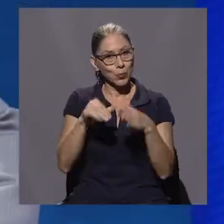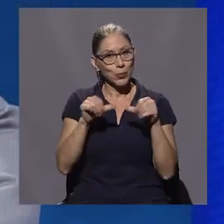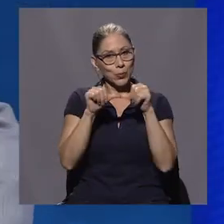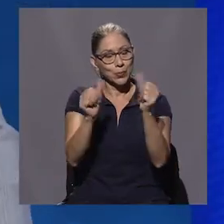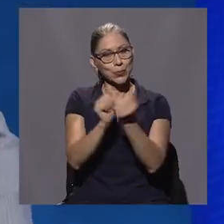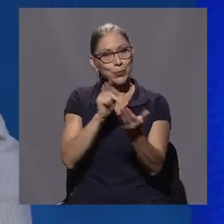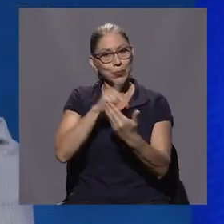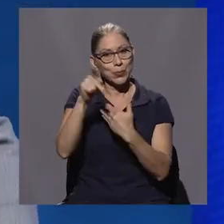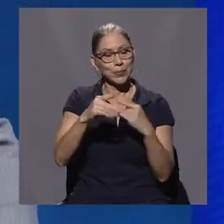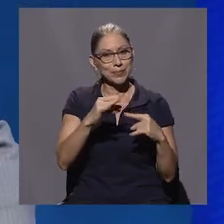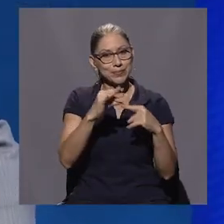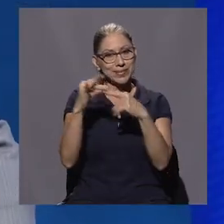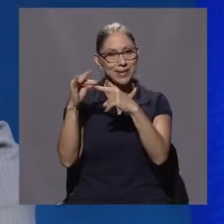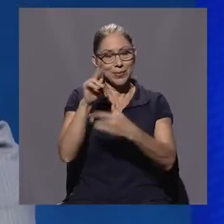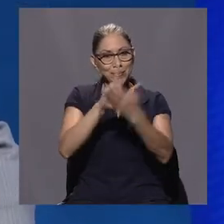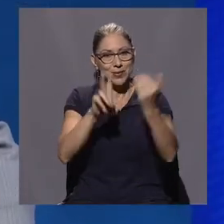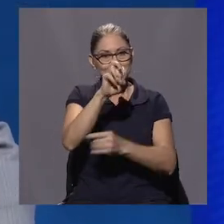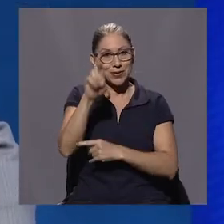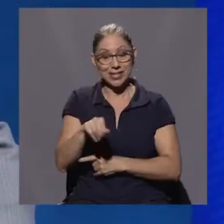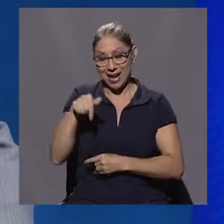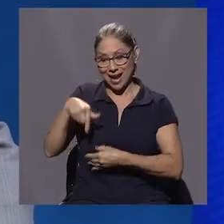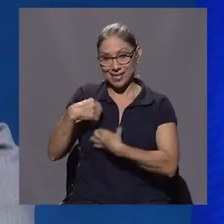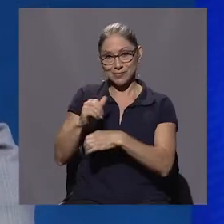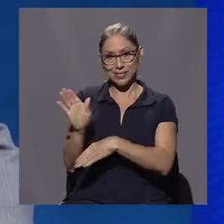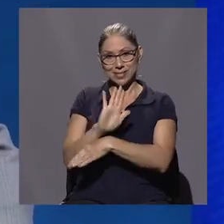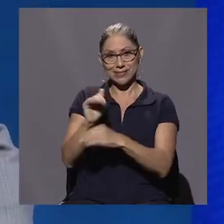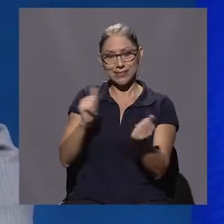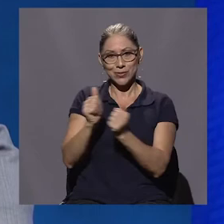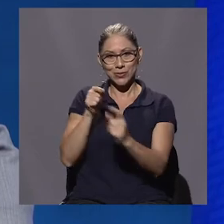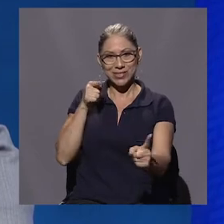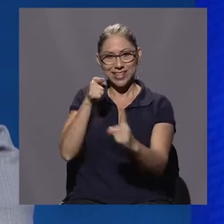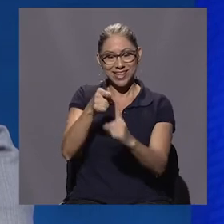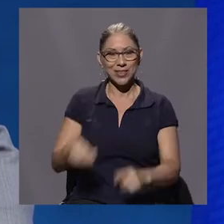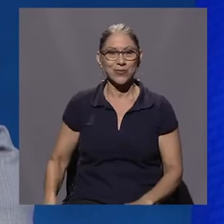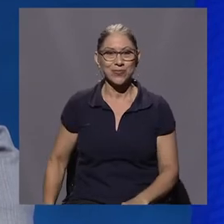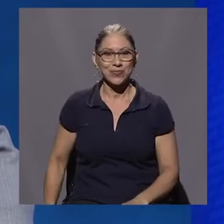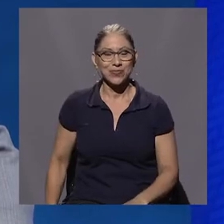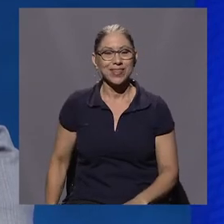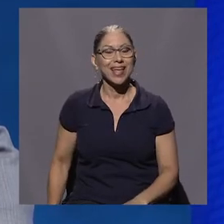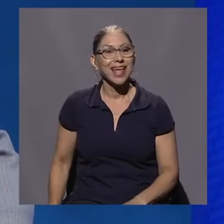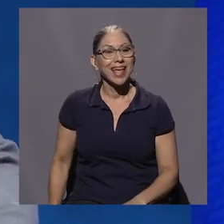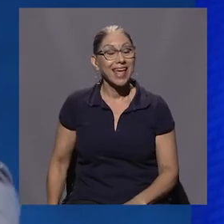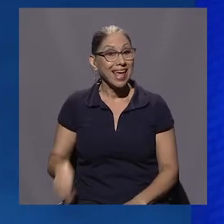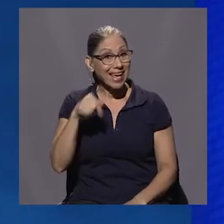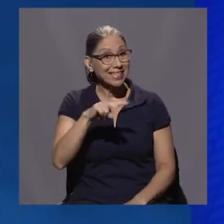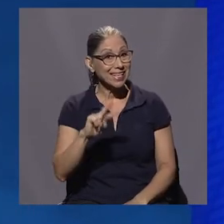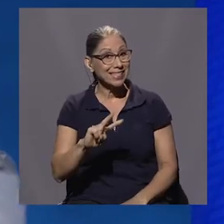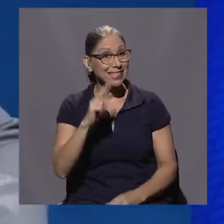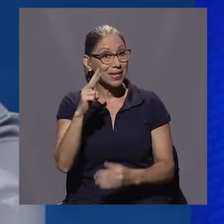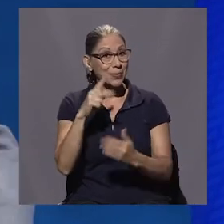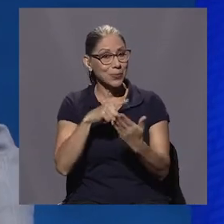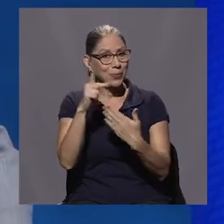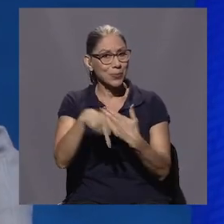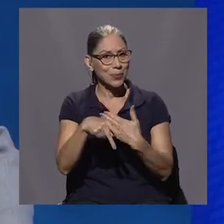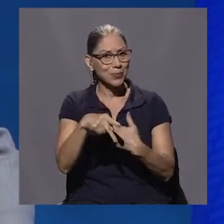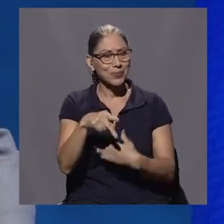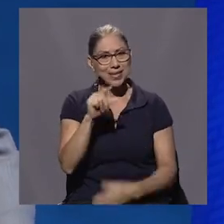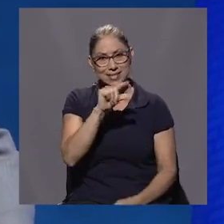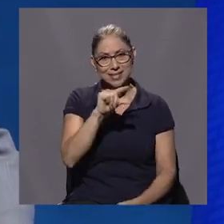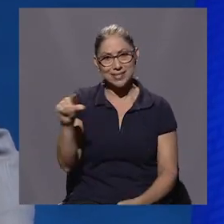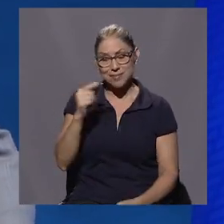Regresamos a Especiales Universidad de Costa Rica, acá donde hacemos Televisión con Sentido. Esta es la segunda conversación. La semana pasada